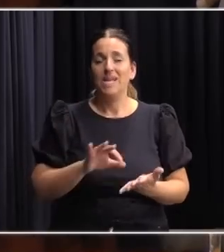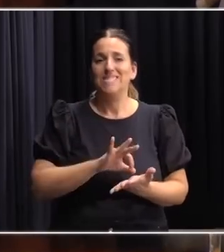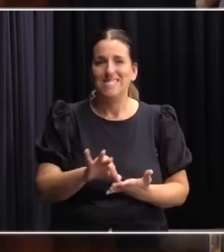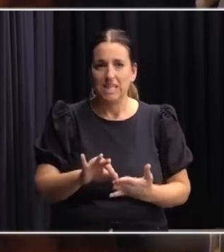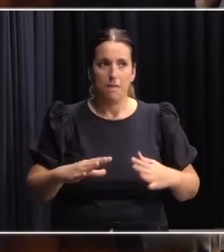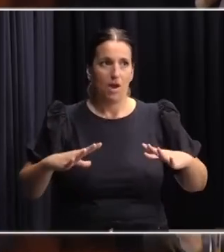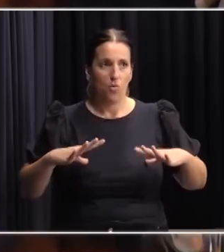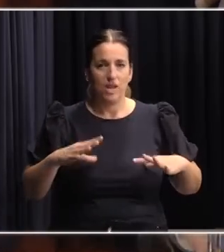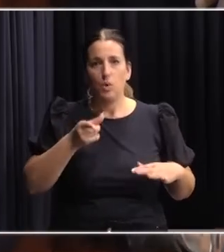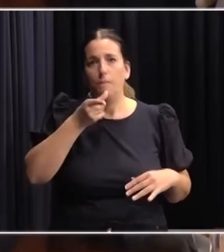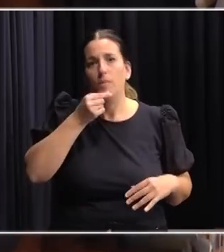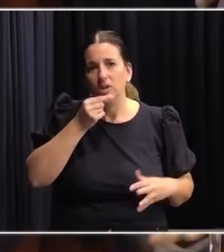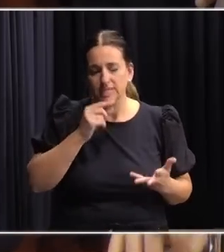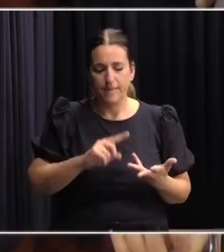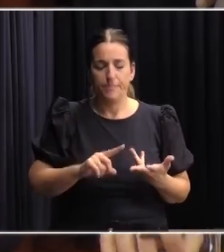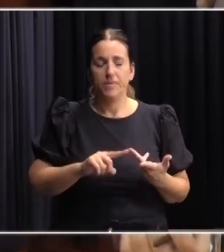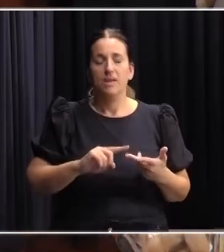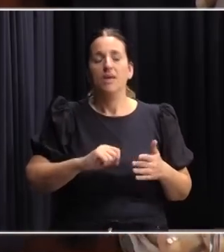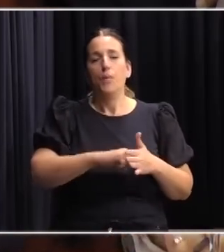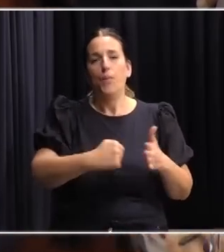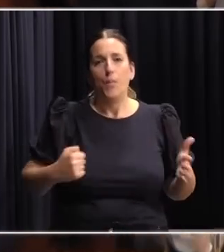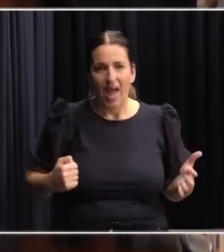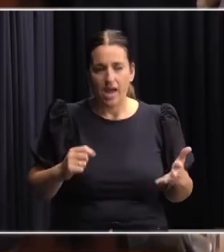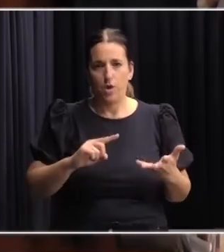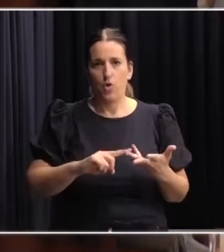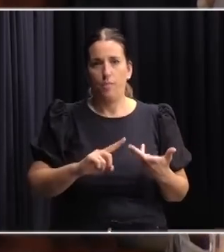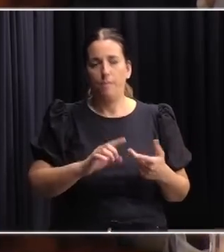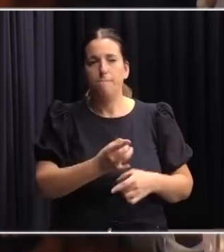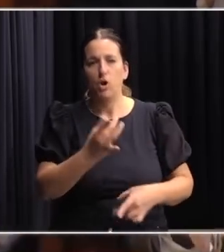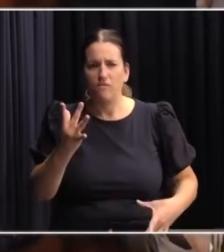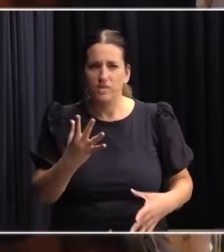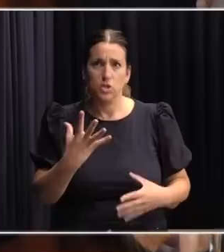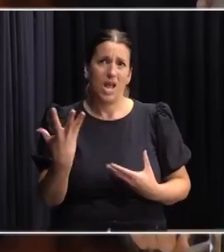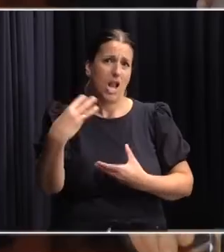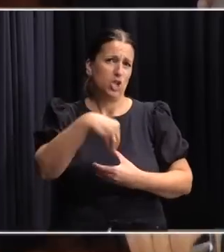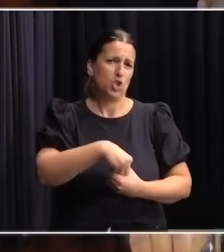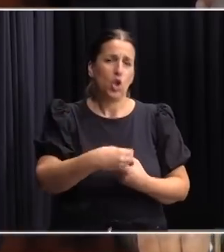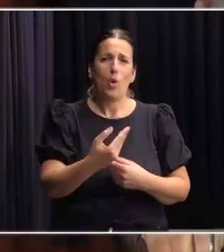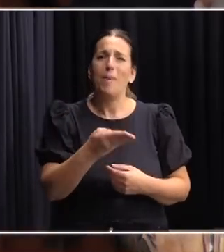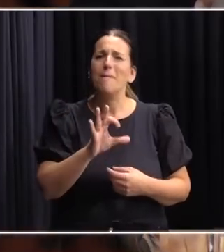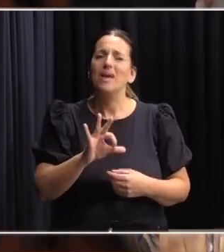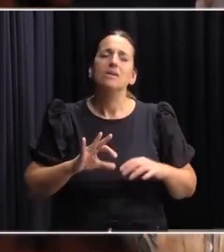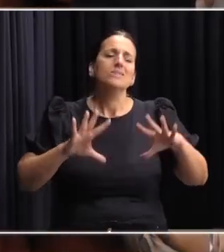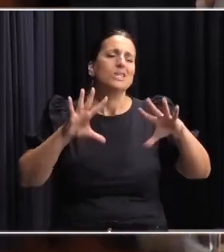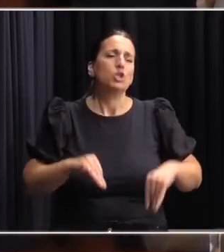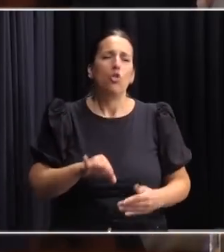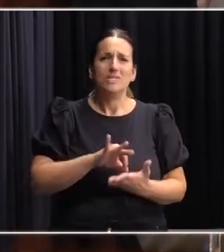jubilatorio policial, la caja bancaria, la caja profesionales, todos, el BPS, todos los sistemas están en esta reforma.